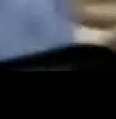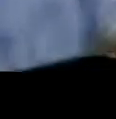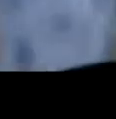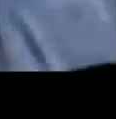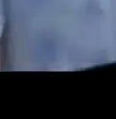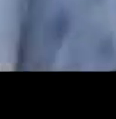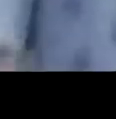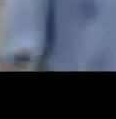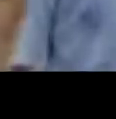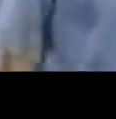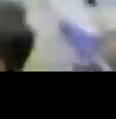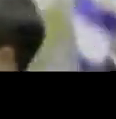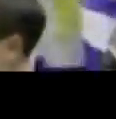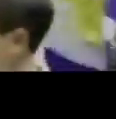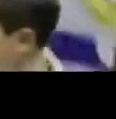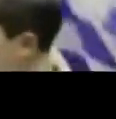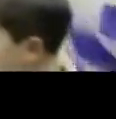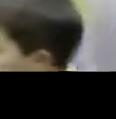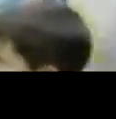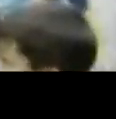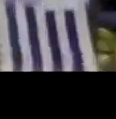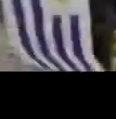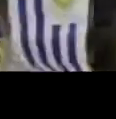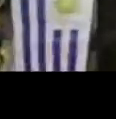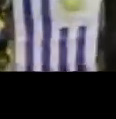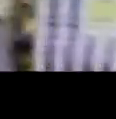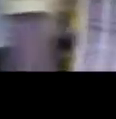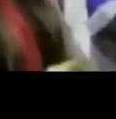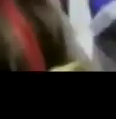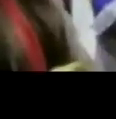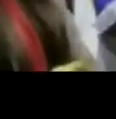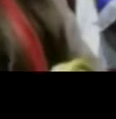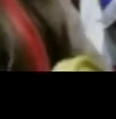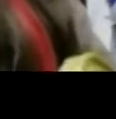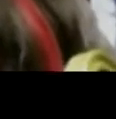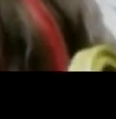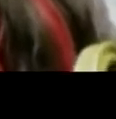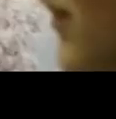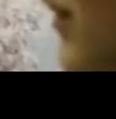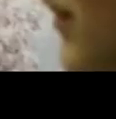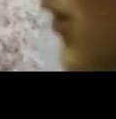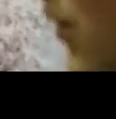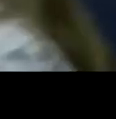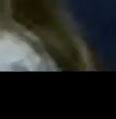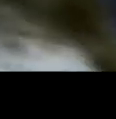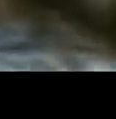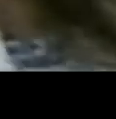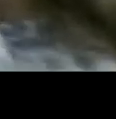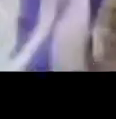Hay algo que sirve y como nos renueva la